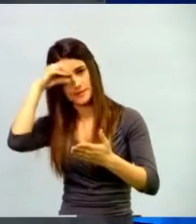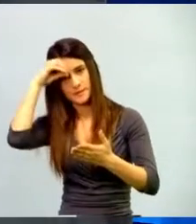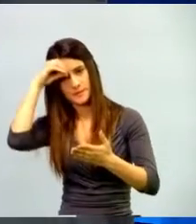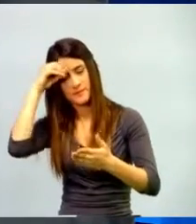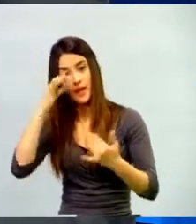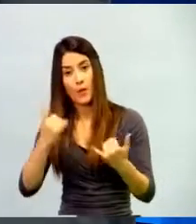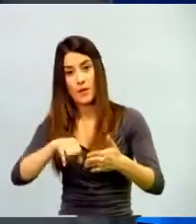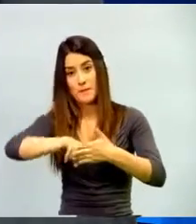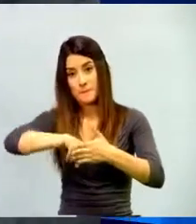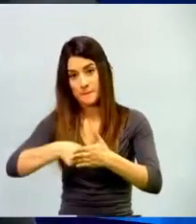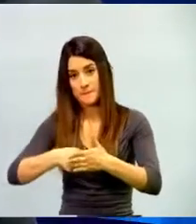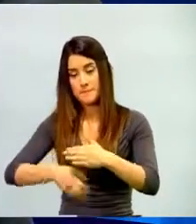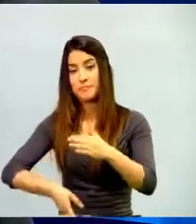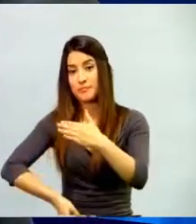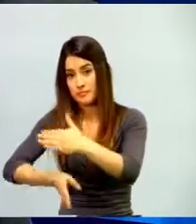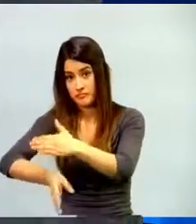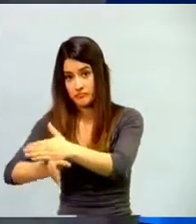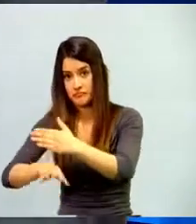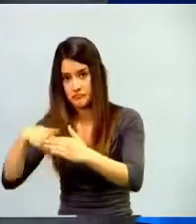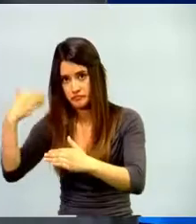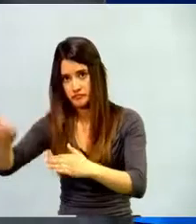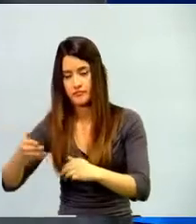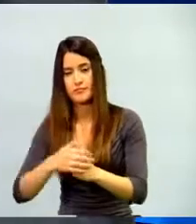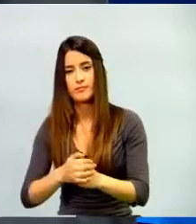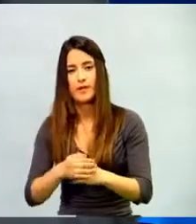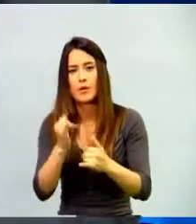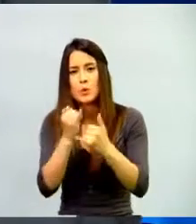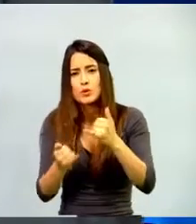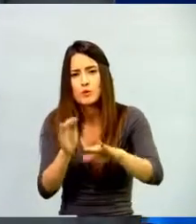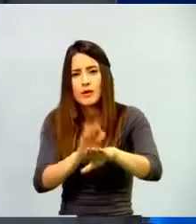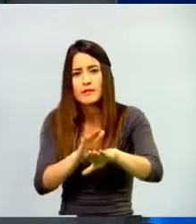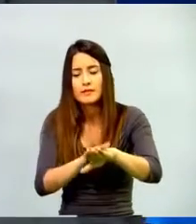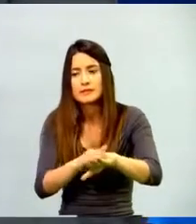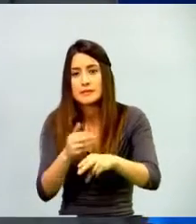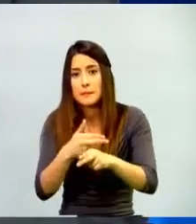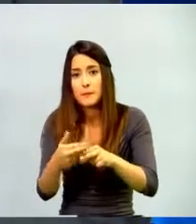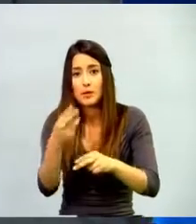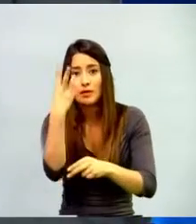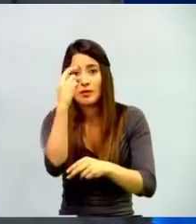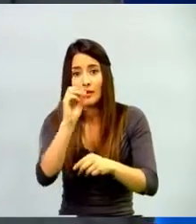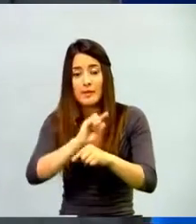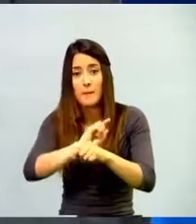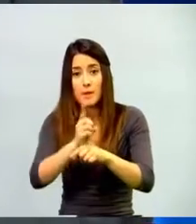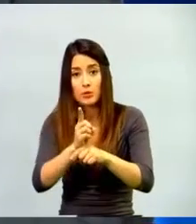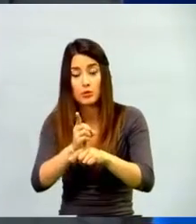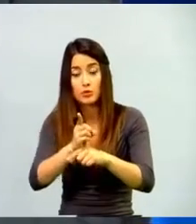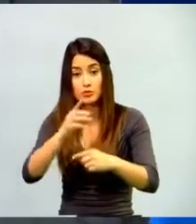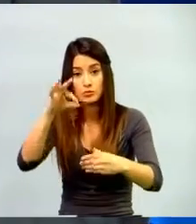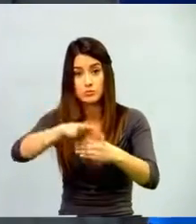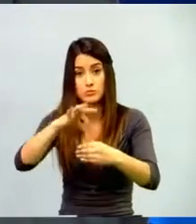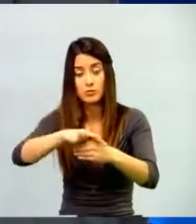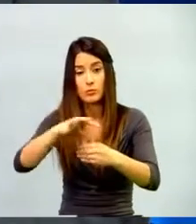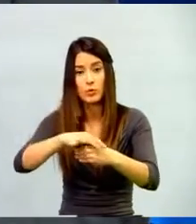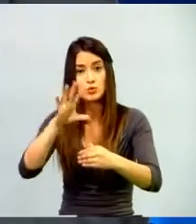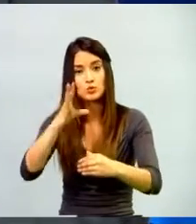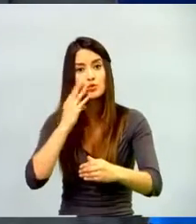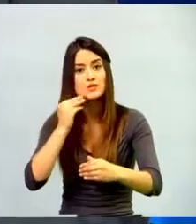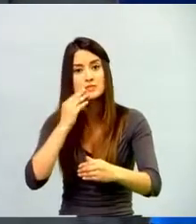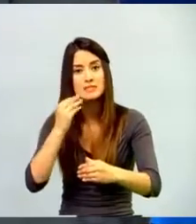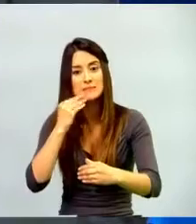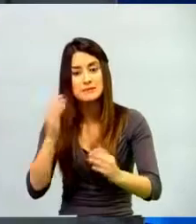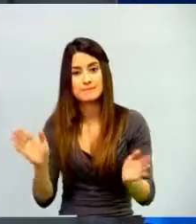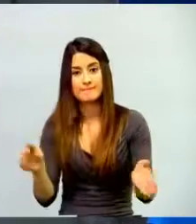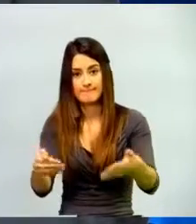Un último mensaje. Estamos a poco menos de media hora para el cierre de las votaciones de las experiencias